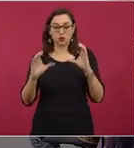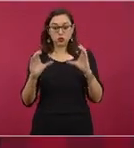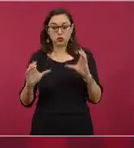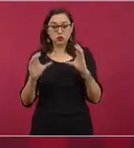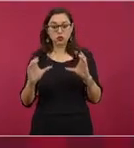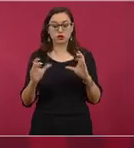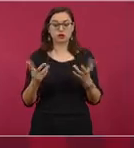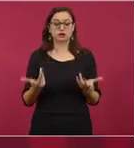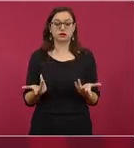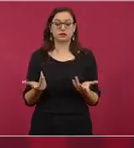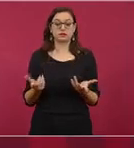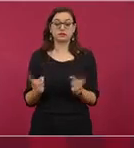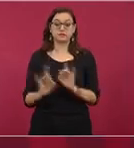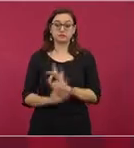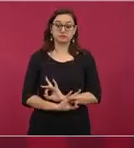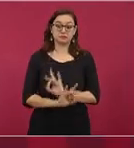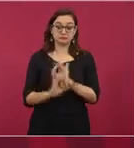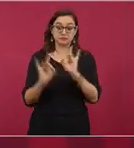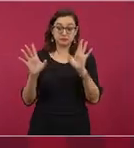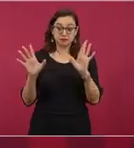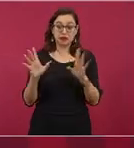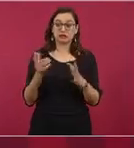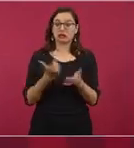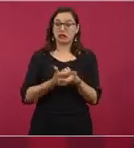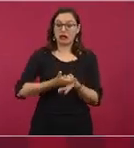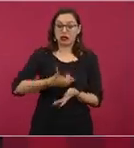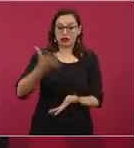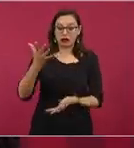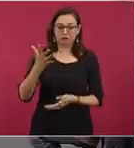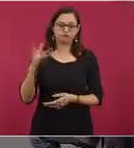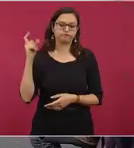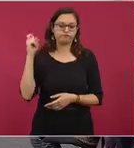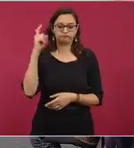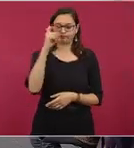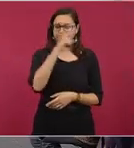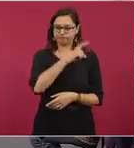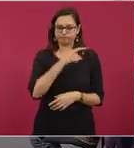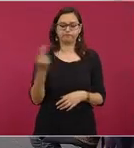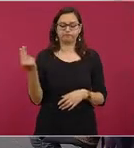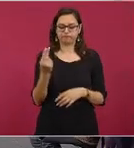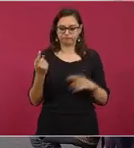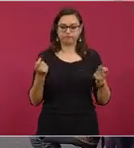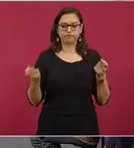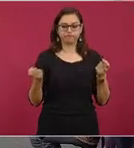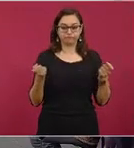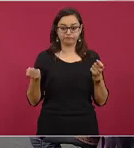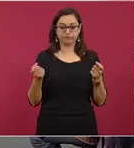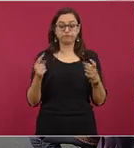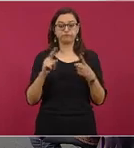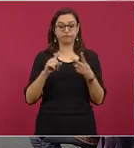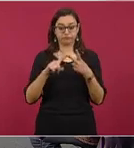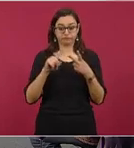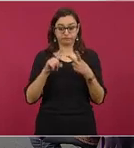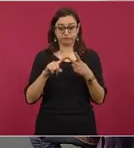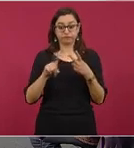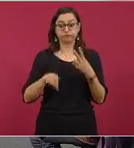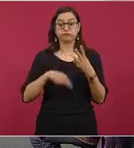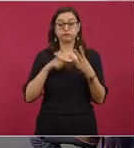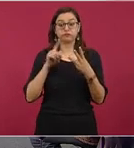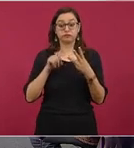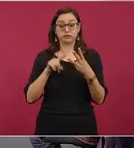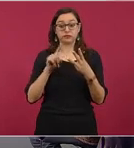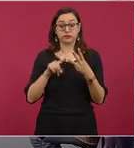provocar carestía otra posibilidad es la